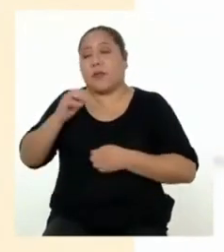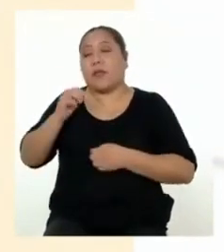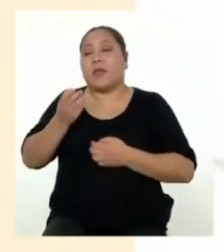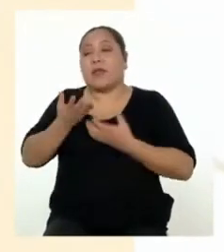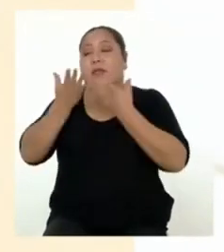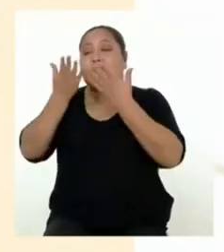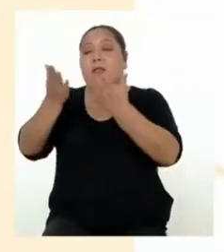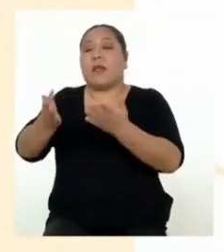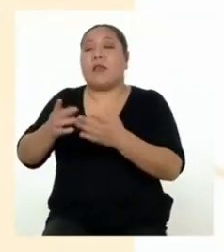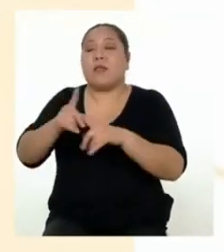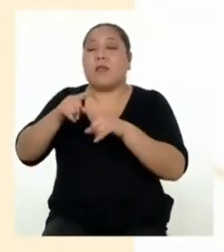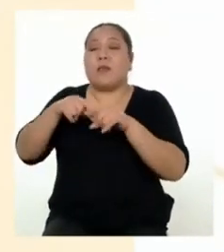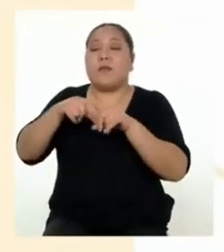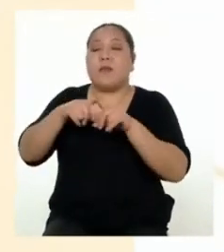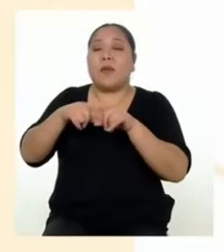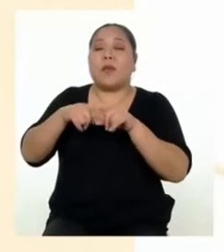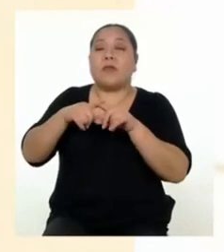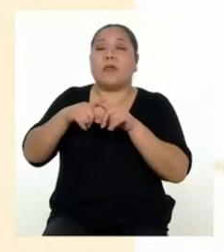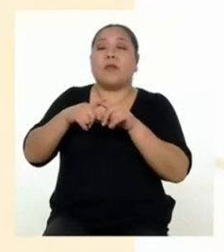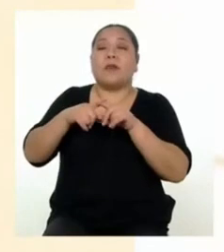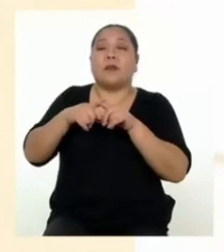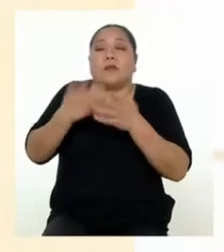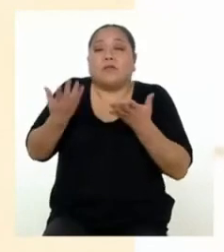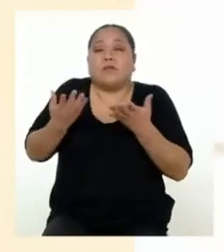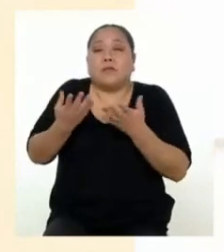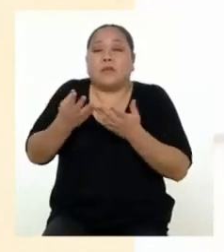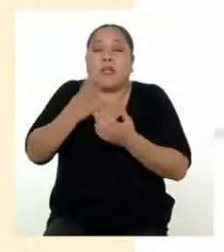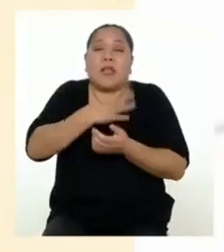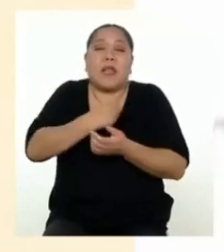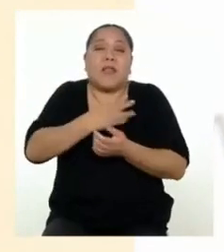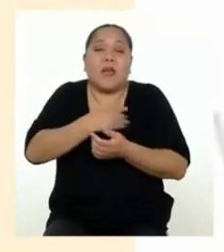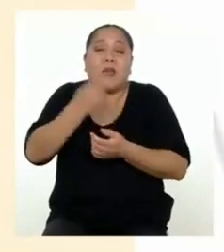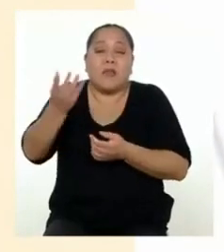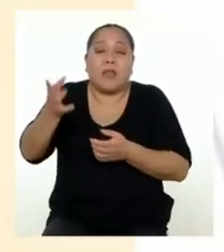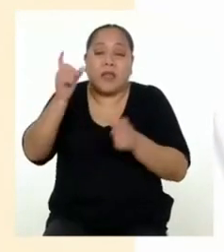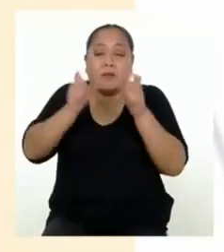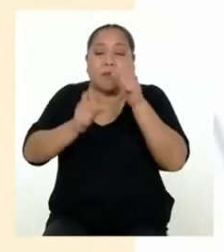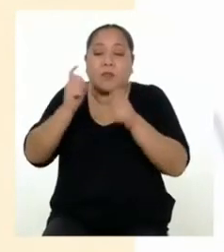asignadas de acuerdo a la edad de los miembros de la familia.